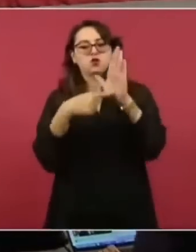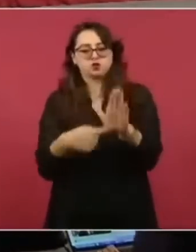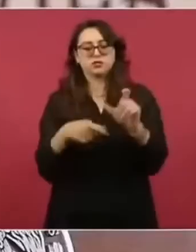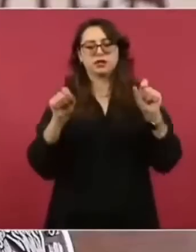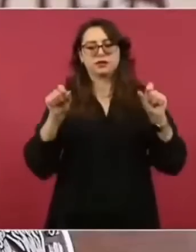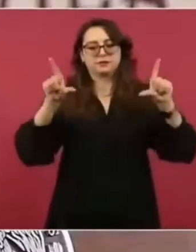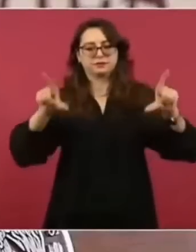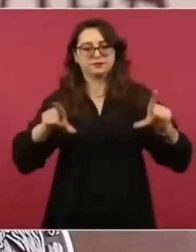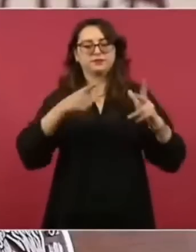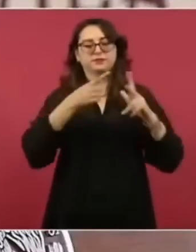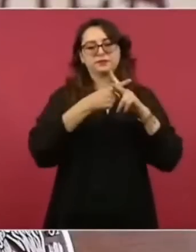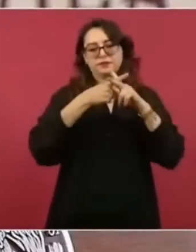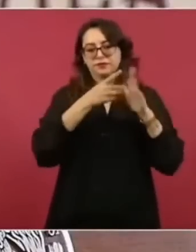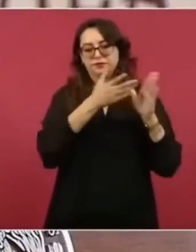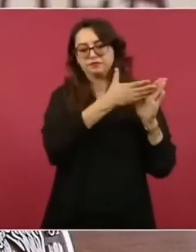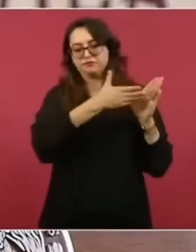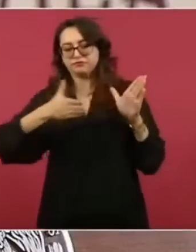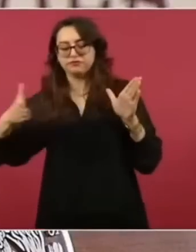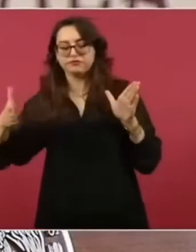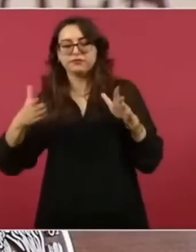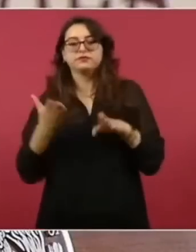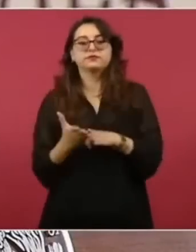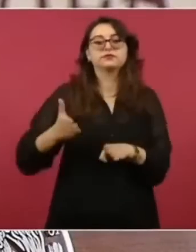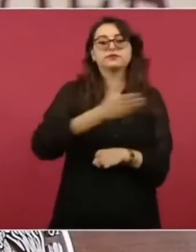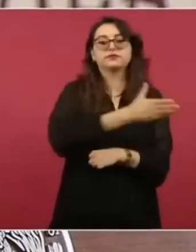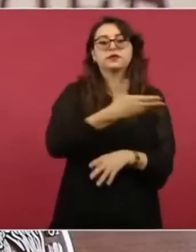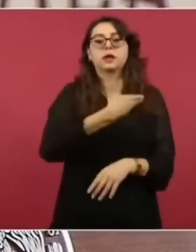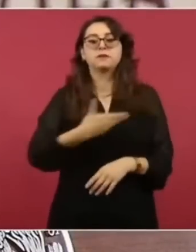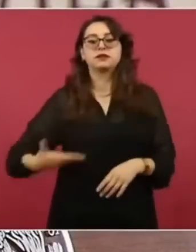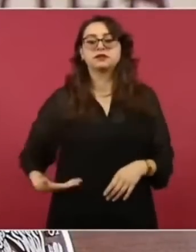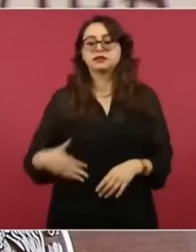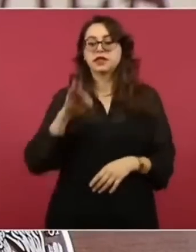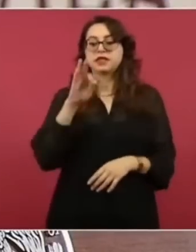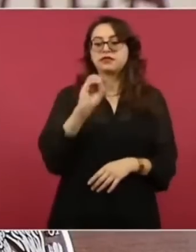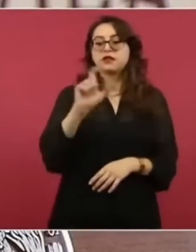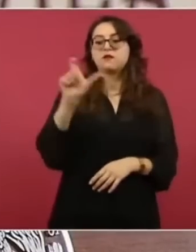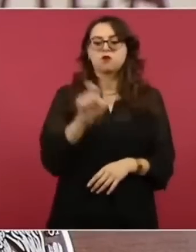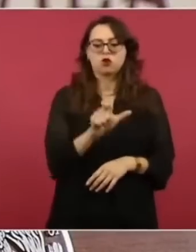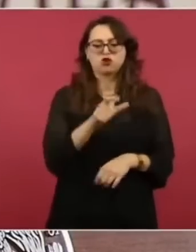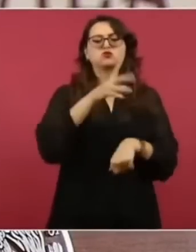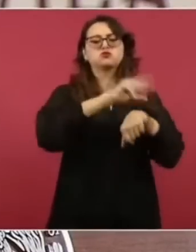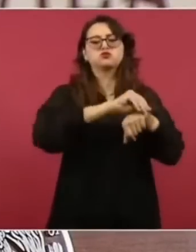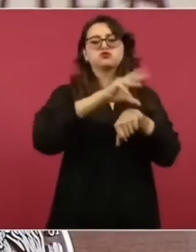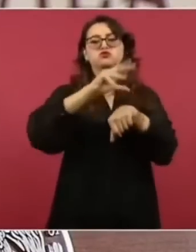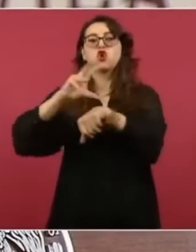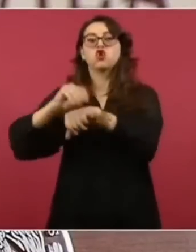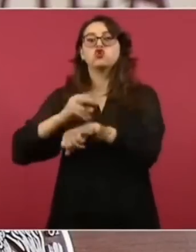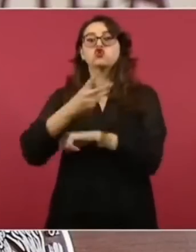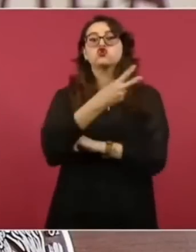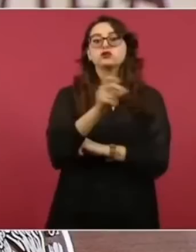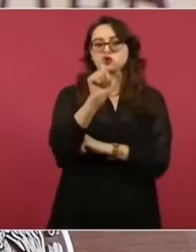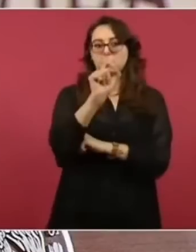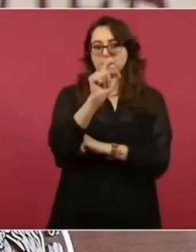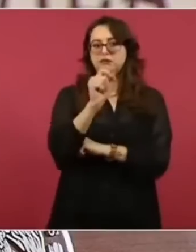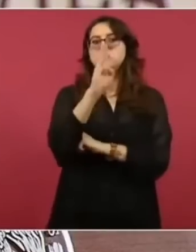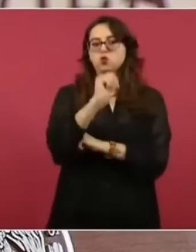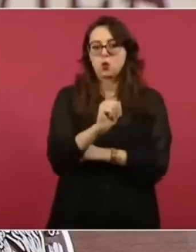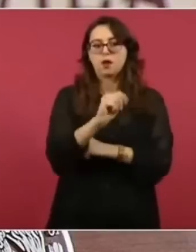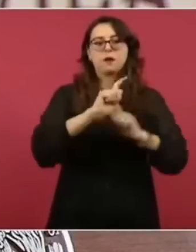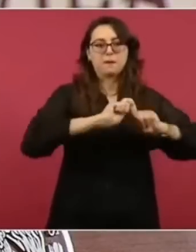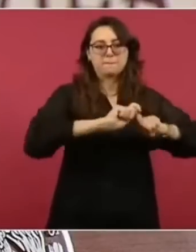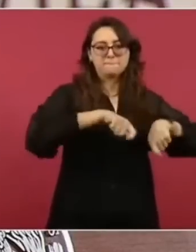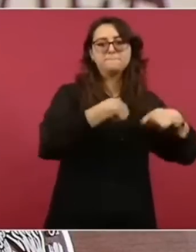otorgaron doscientos veintinueve permisos para operación de casinos o de salas de juegos y sorteos